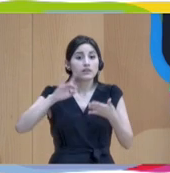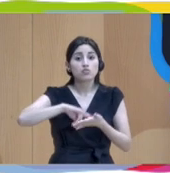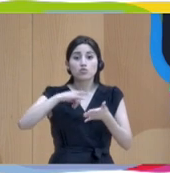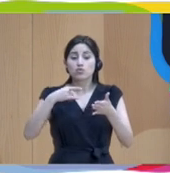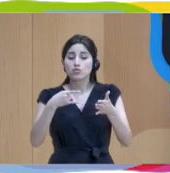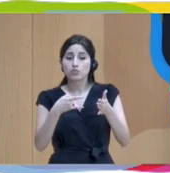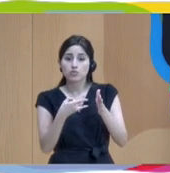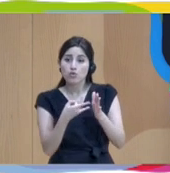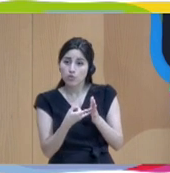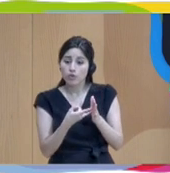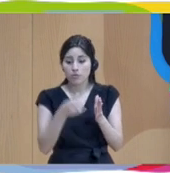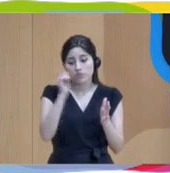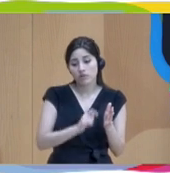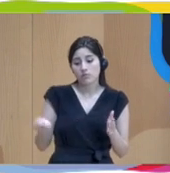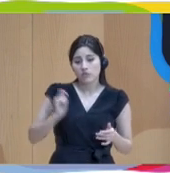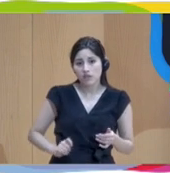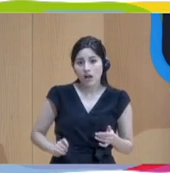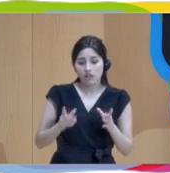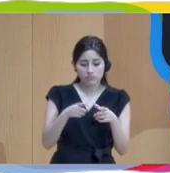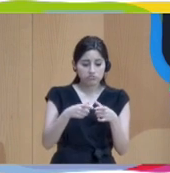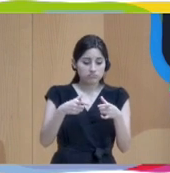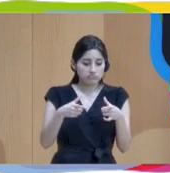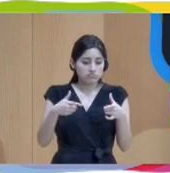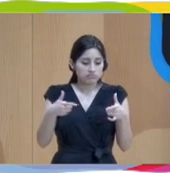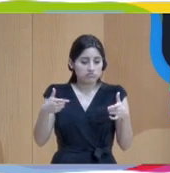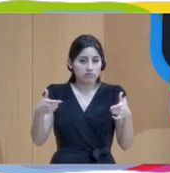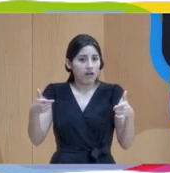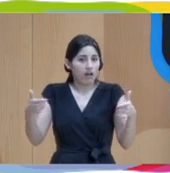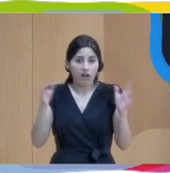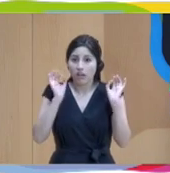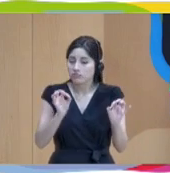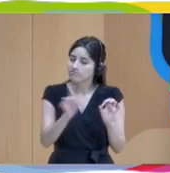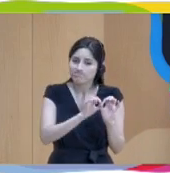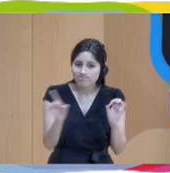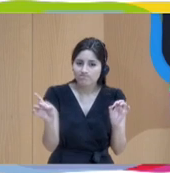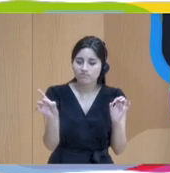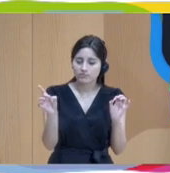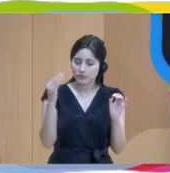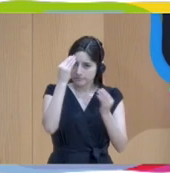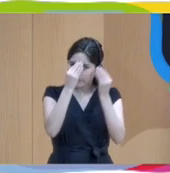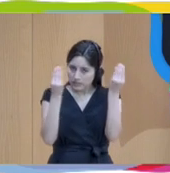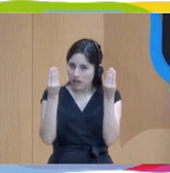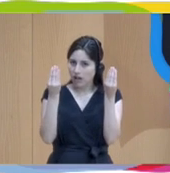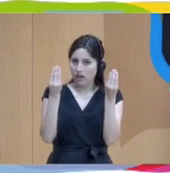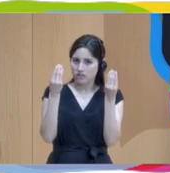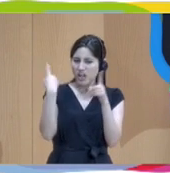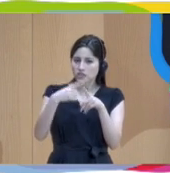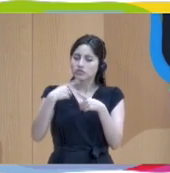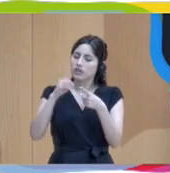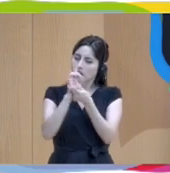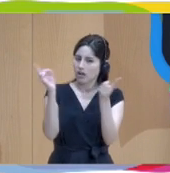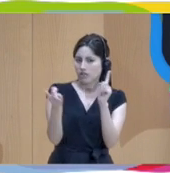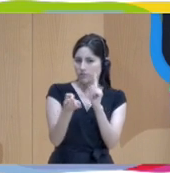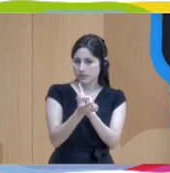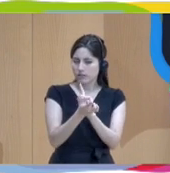profesionales, más profesionales, también tenemos que poder hacer las cosas de otra manera, de una manera más efectiva